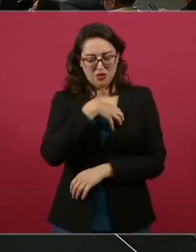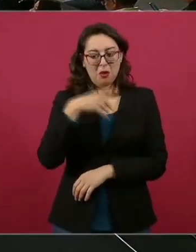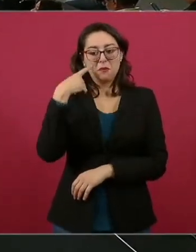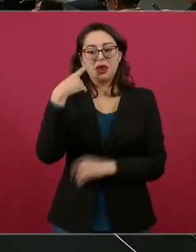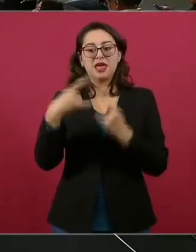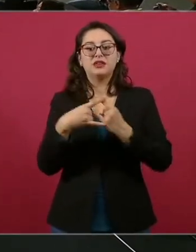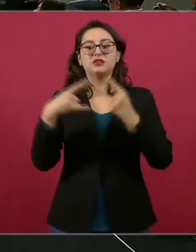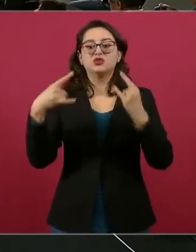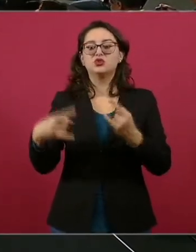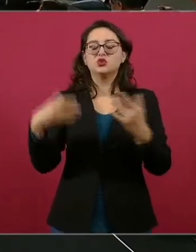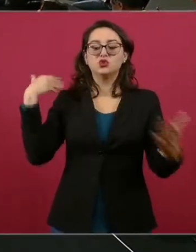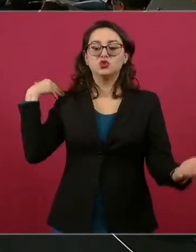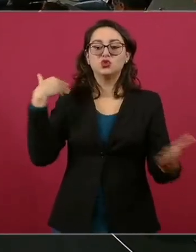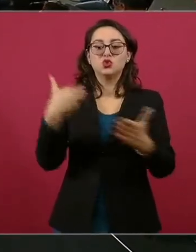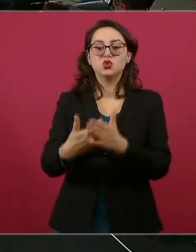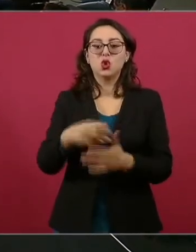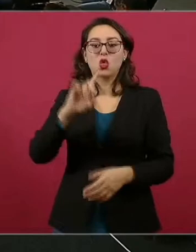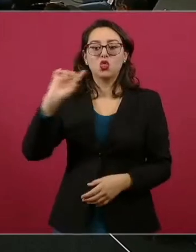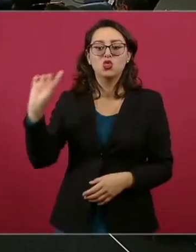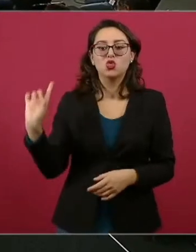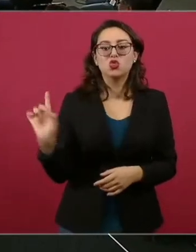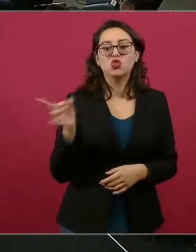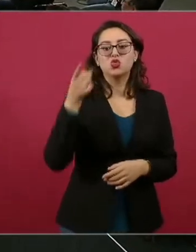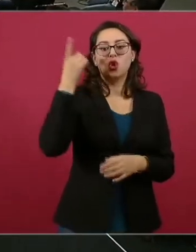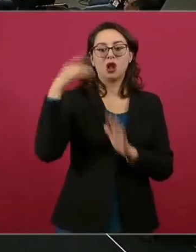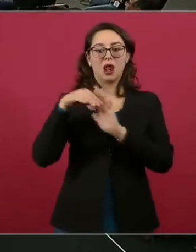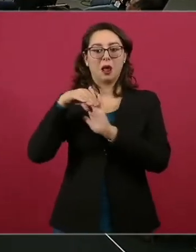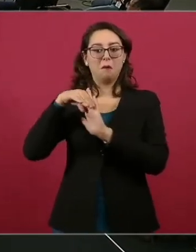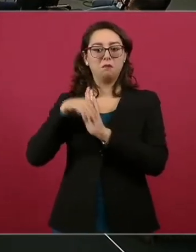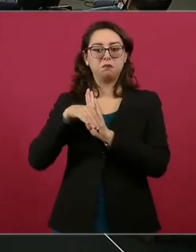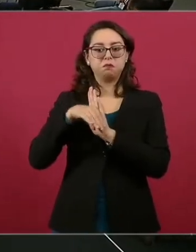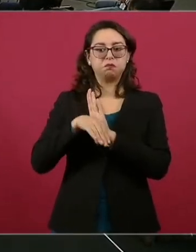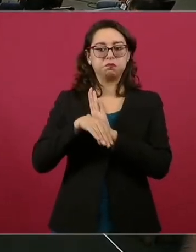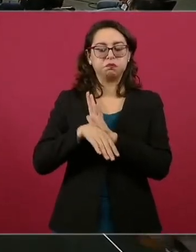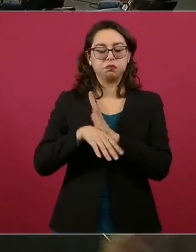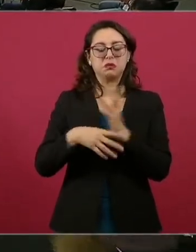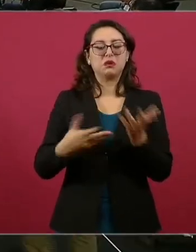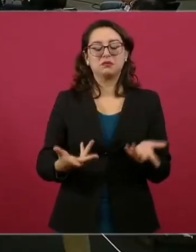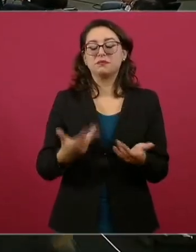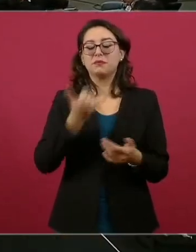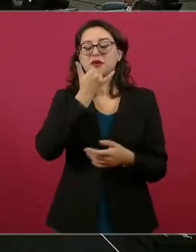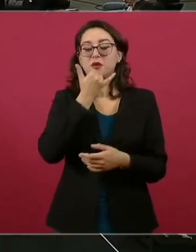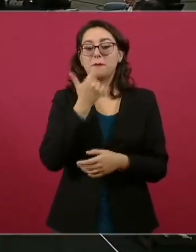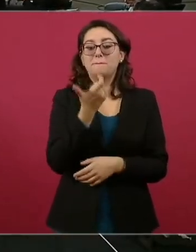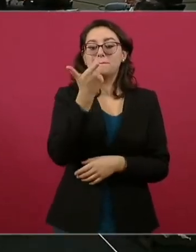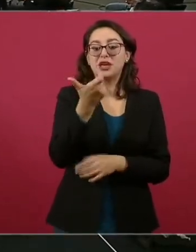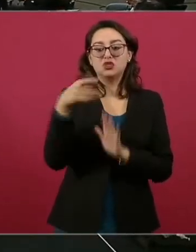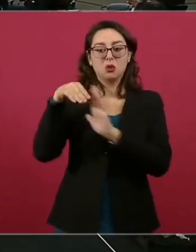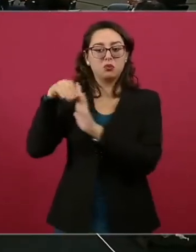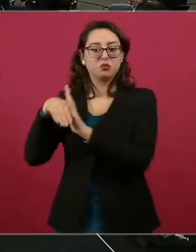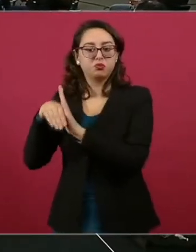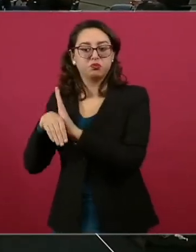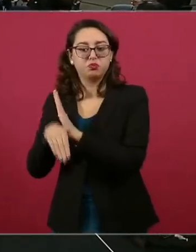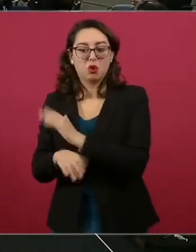No, no, no, no puedo hacer pronóstico. Estoy muy contento, eso sí. Porque, mire, esto